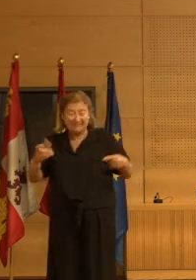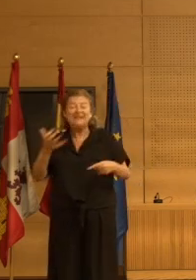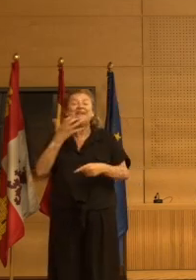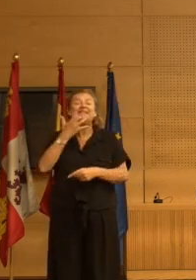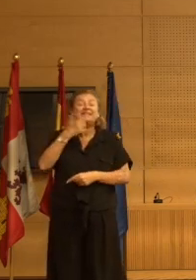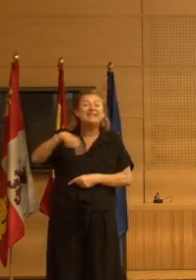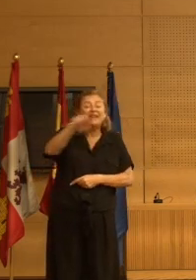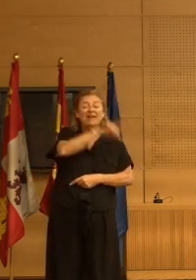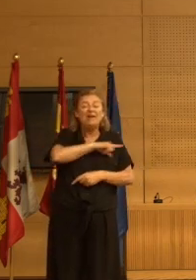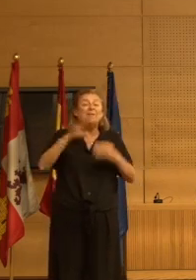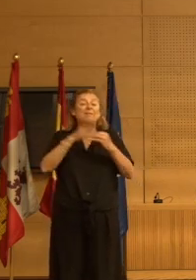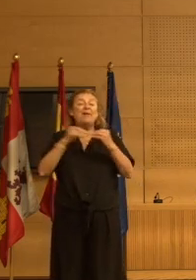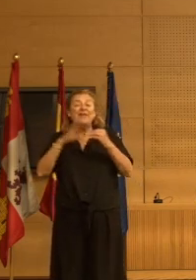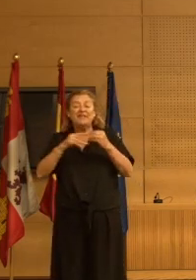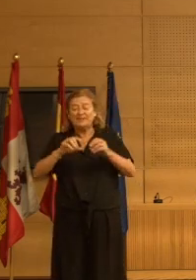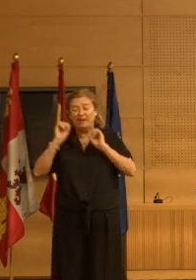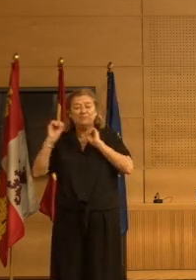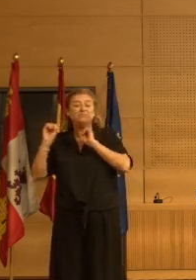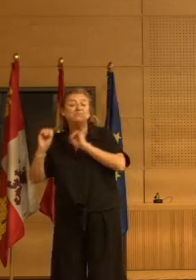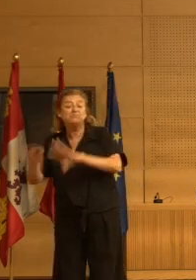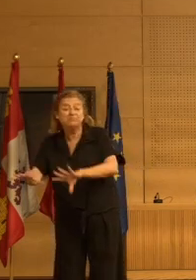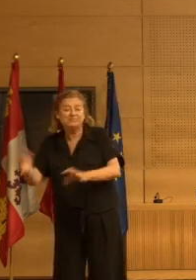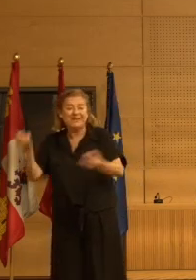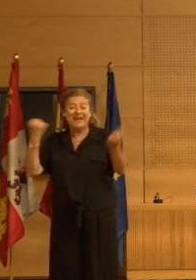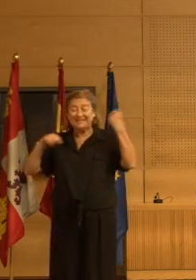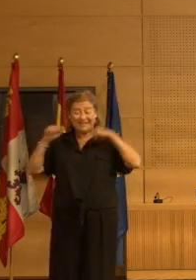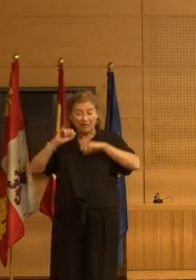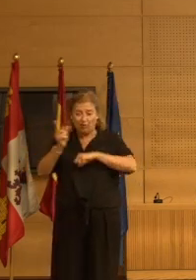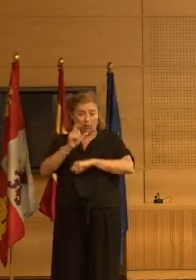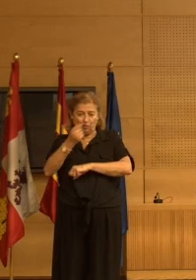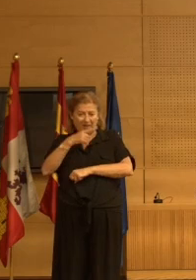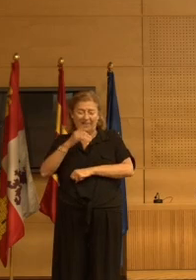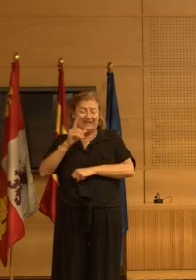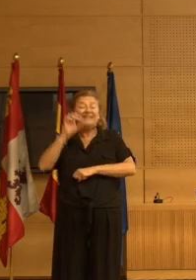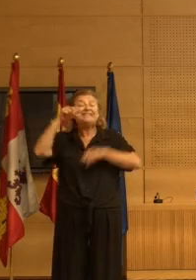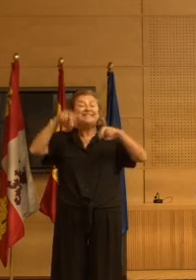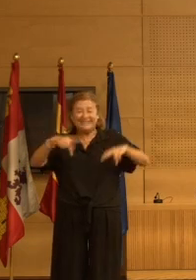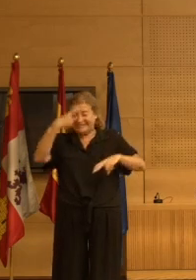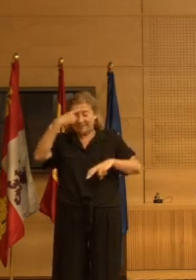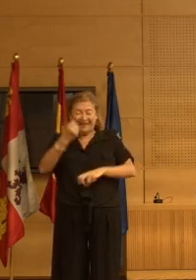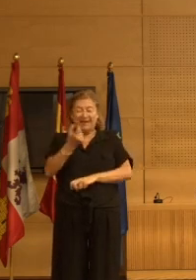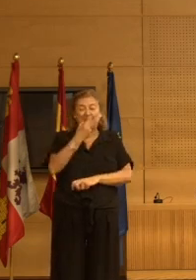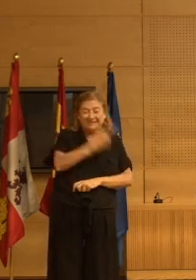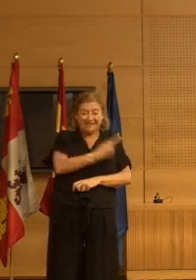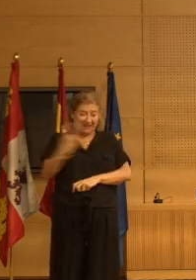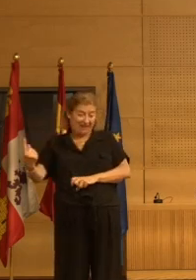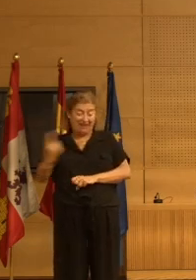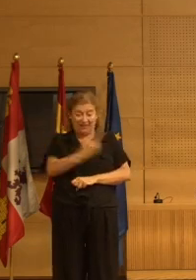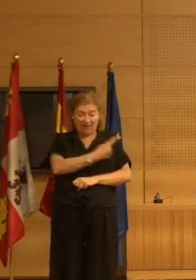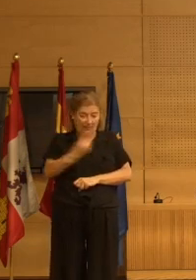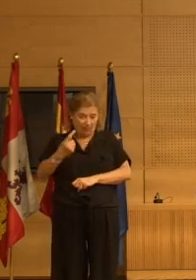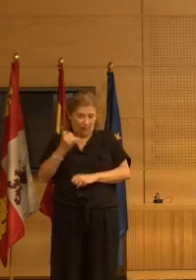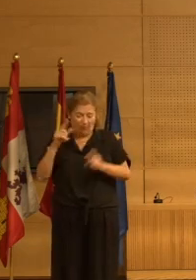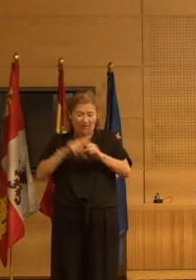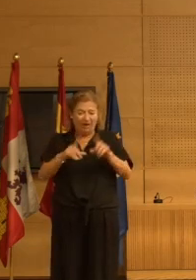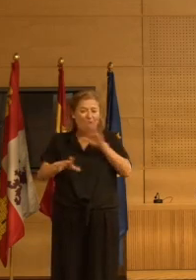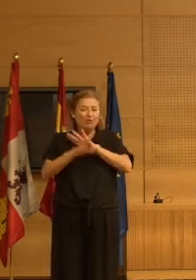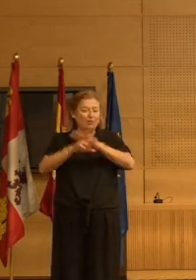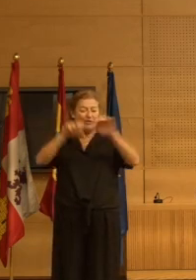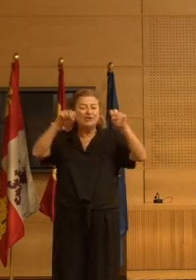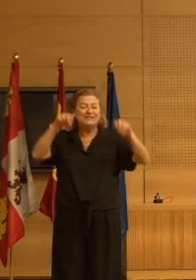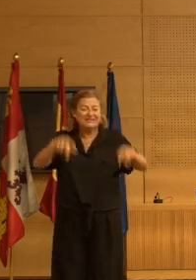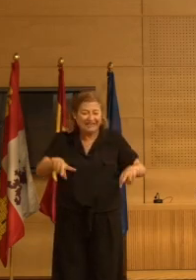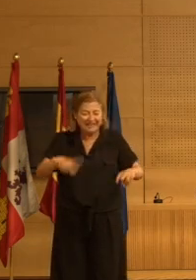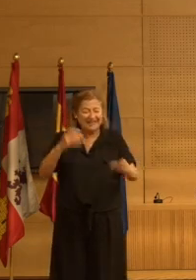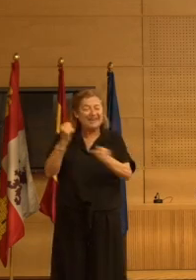simplemente los pacientes que abandonan el ensayo sin saber lo que está tomando cada uno. Fíjense, la discontinuación o el abandono del